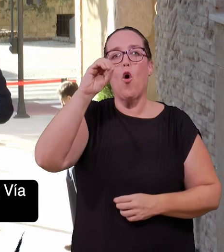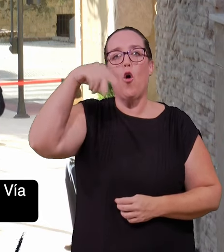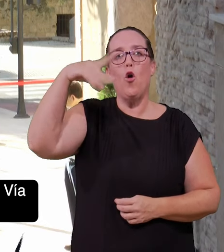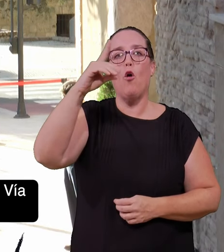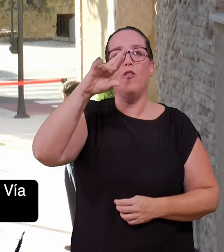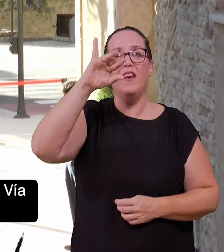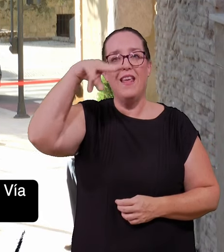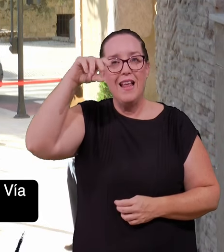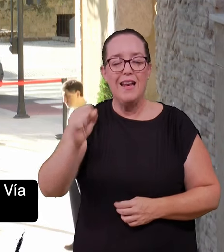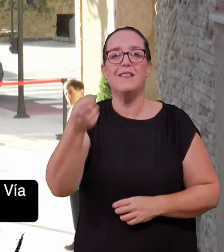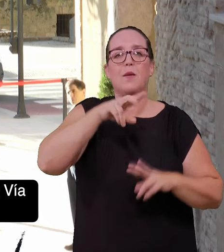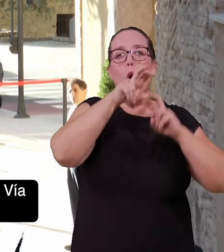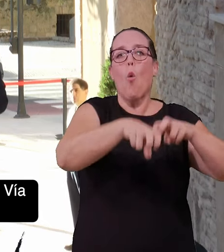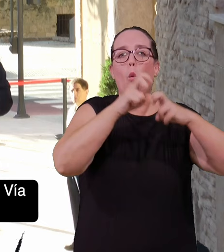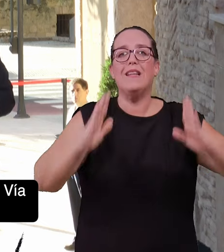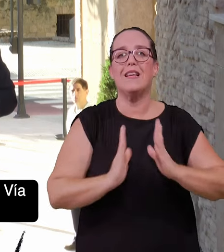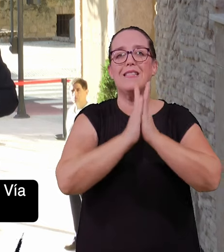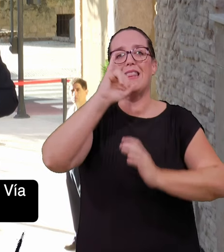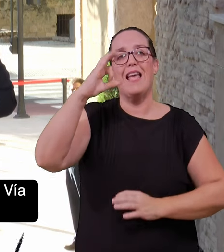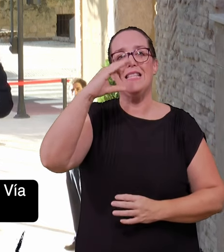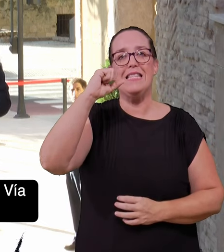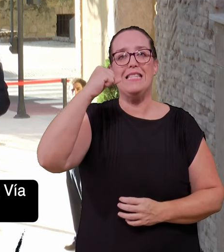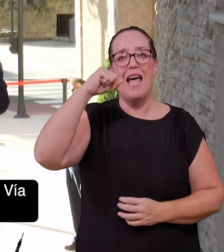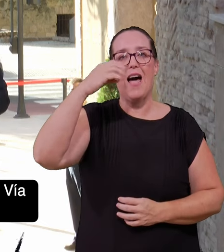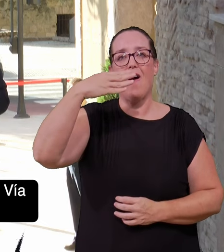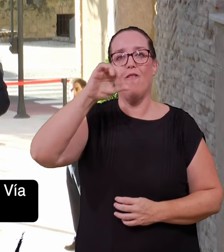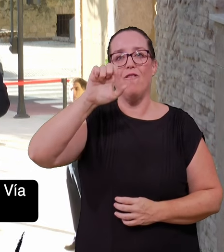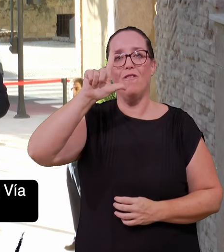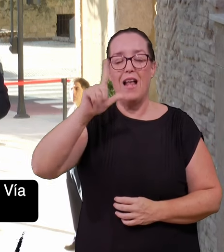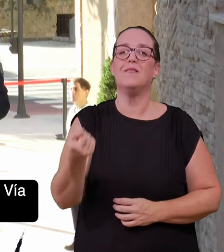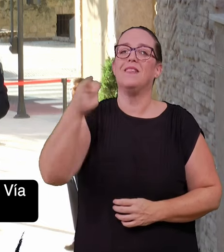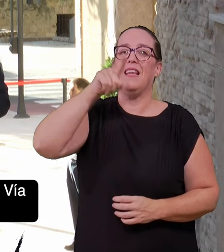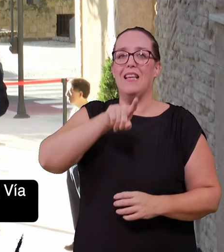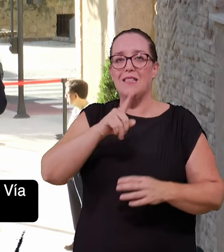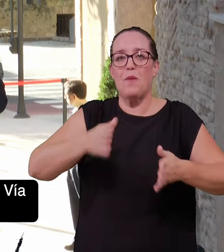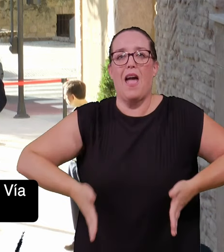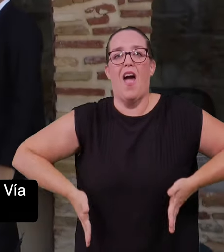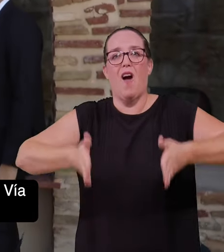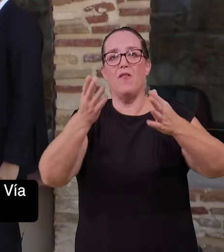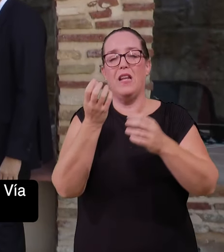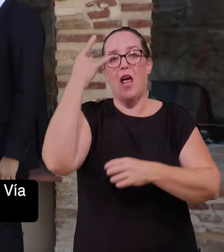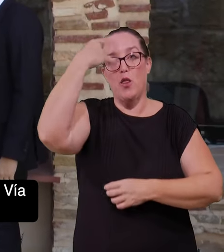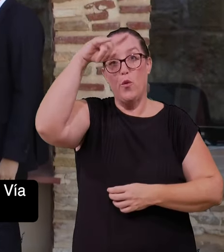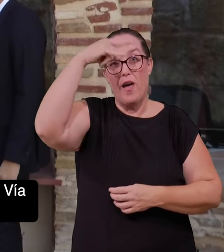Isabel y en breve arrancan las obras de accesibilidad en Gran Via Parque, Vista Alegre y Avenida del Aeropuerto.